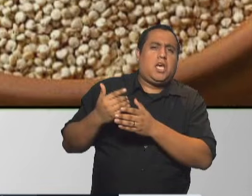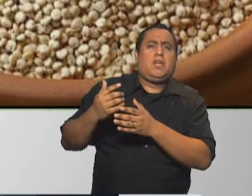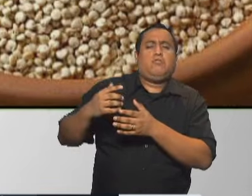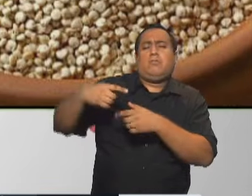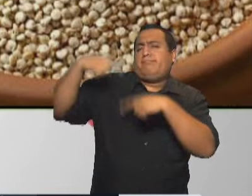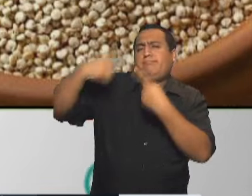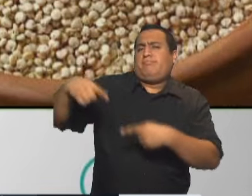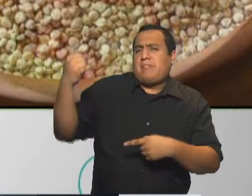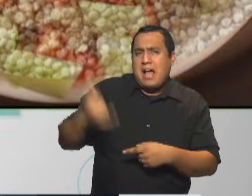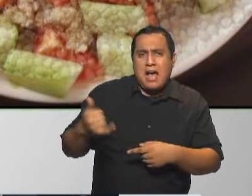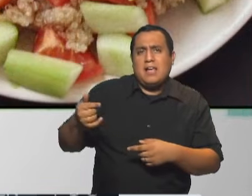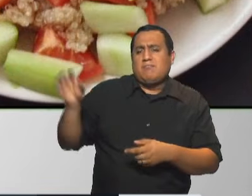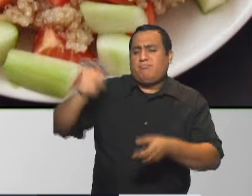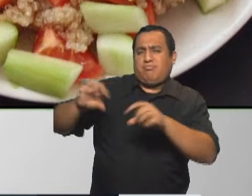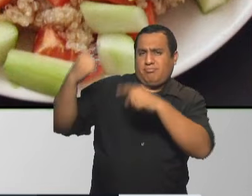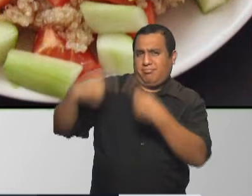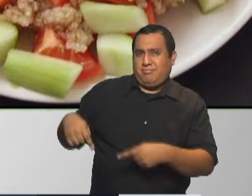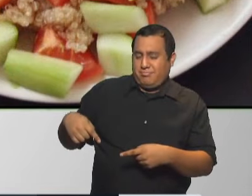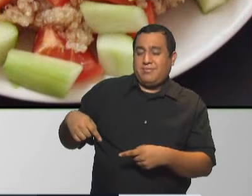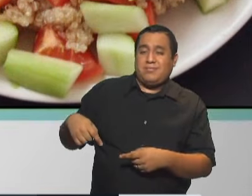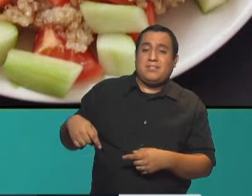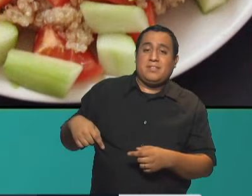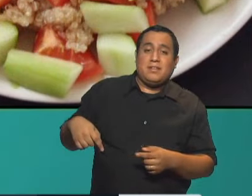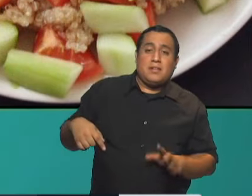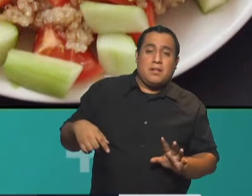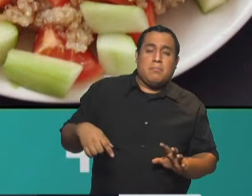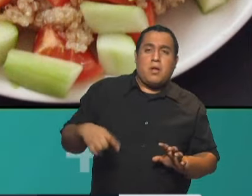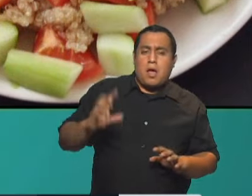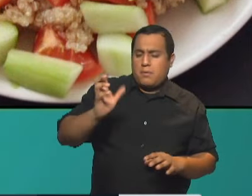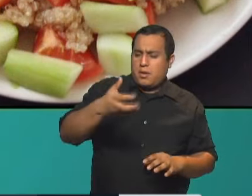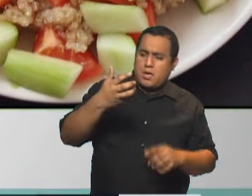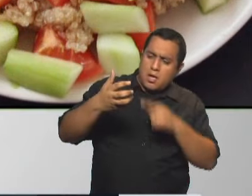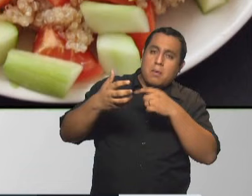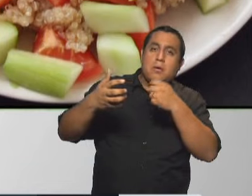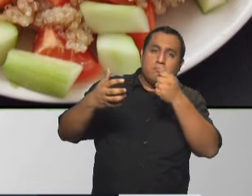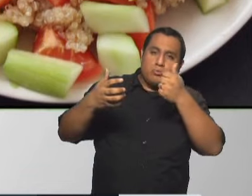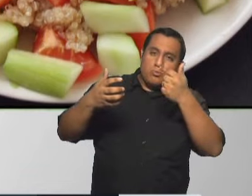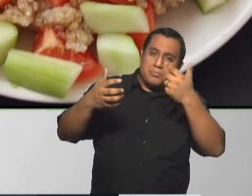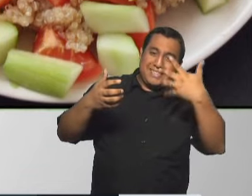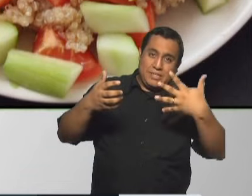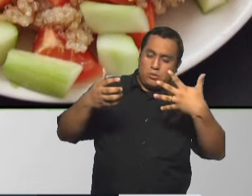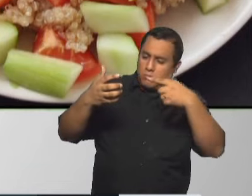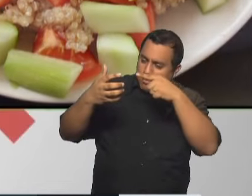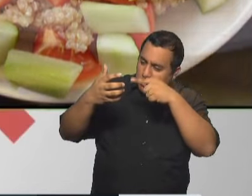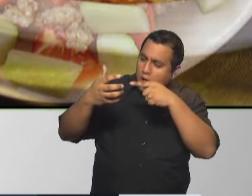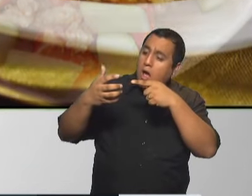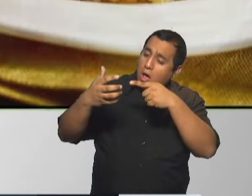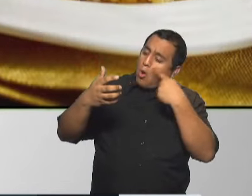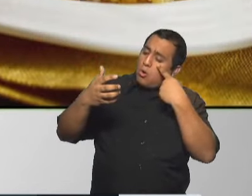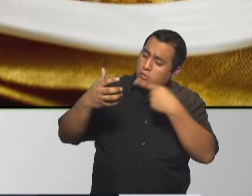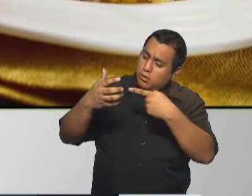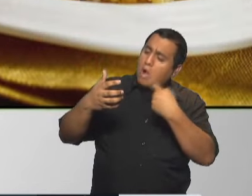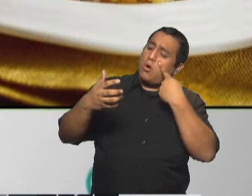ultraprocesado lo importante es que dentro de los primeros cinco ingredientes haya algún ingrediente los ingredientes que uno